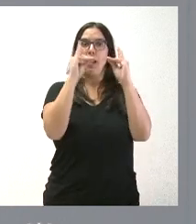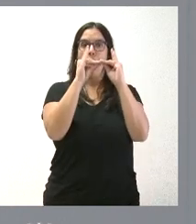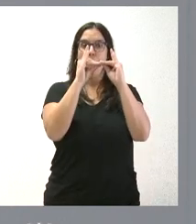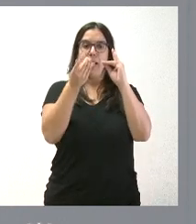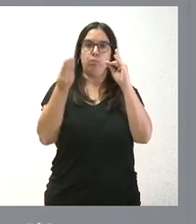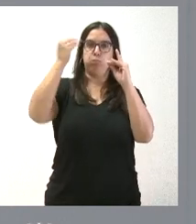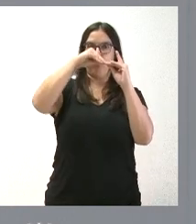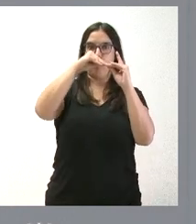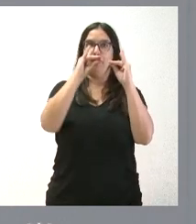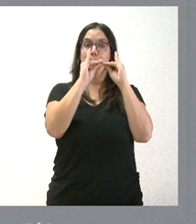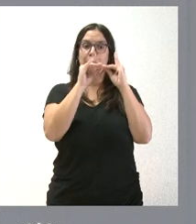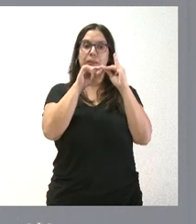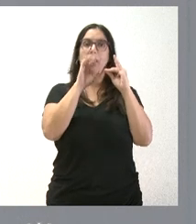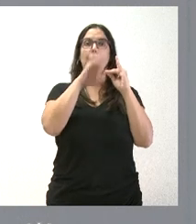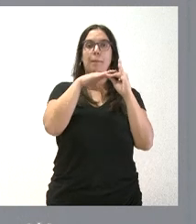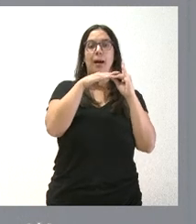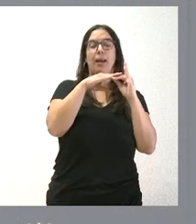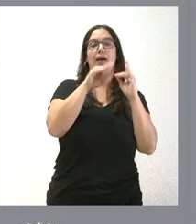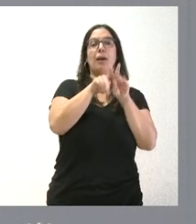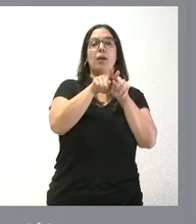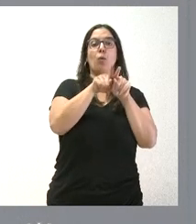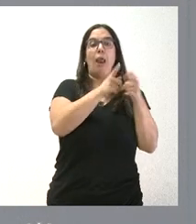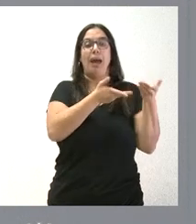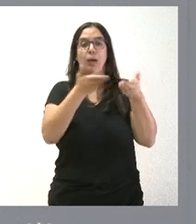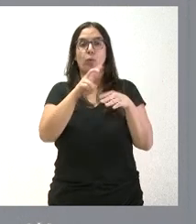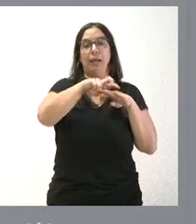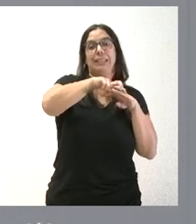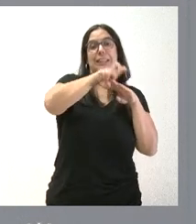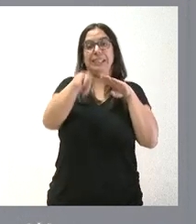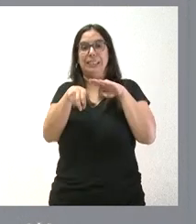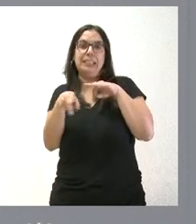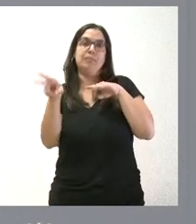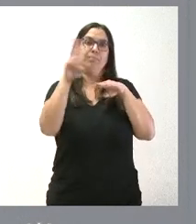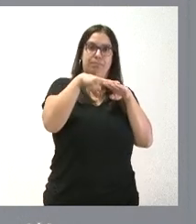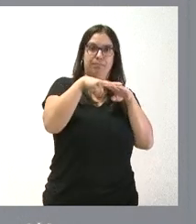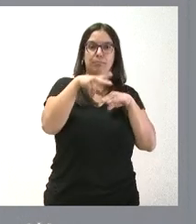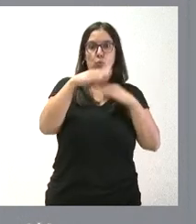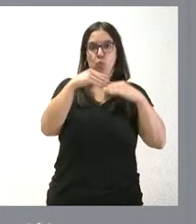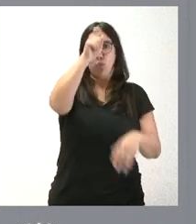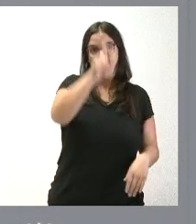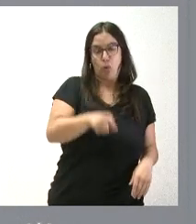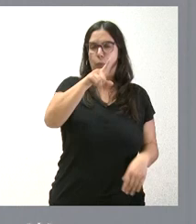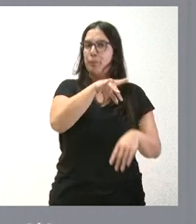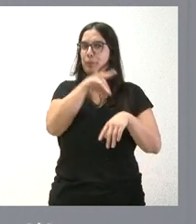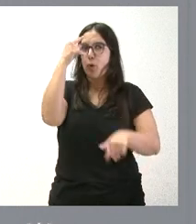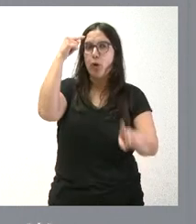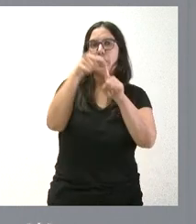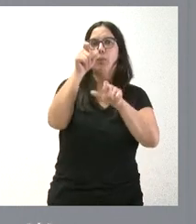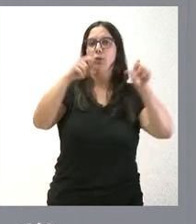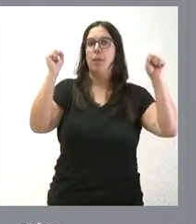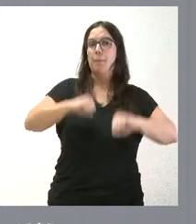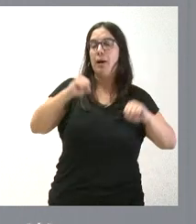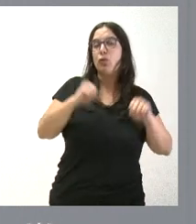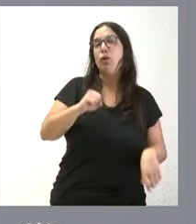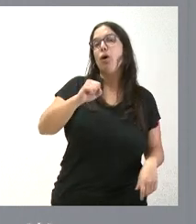tiene como objetivo apoyar estas acciones de levantar y acostar al usuario. Está orientado fundamentalmente a personas mayores o con